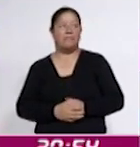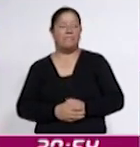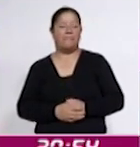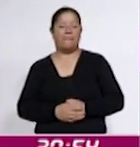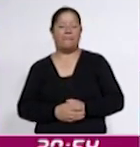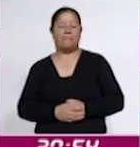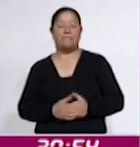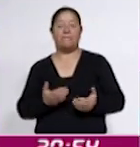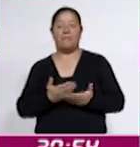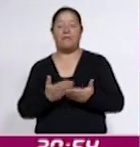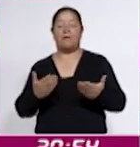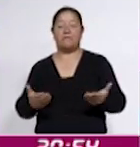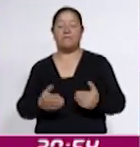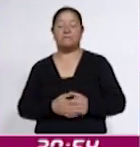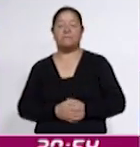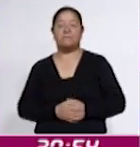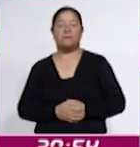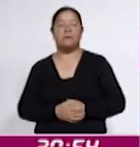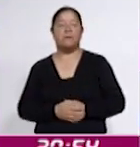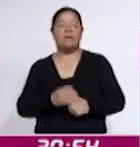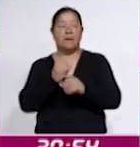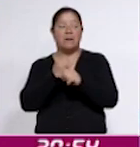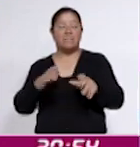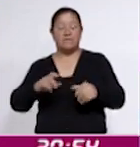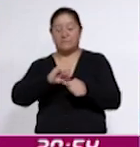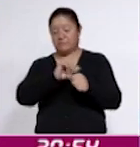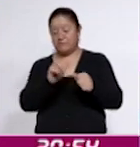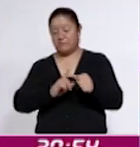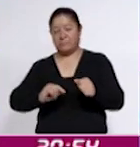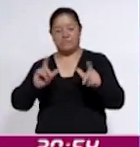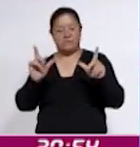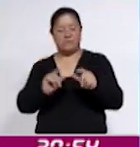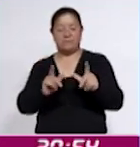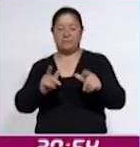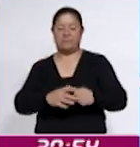Acompáñenos a hacer un recorrido por las breves nacionales.